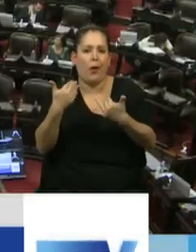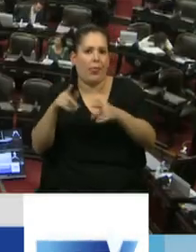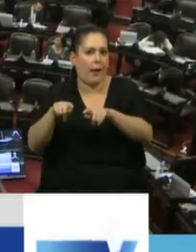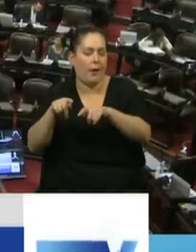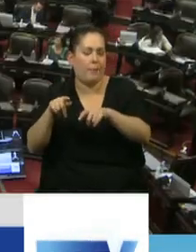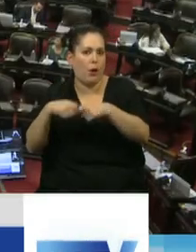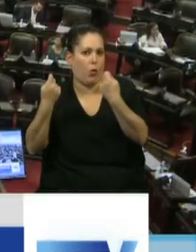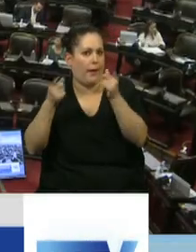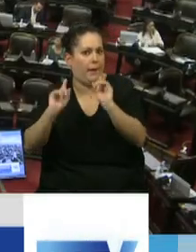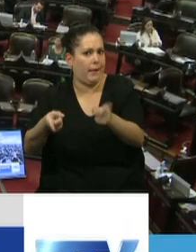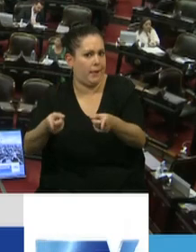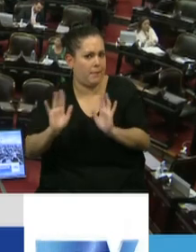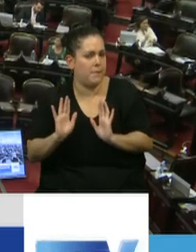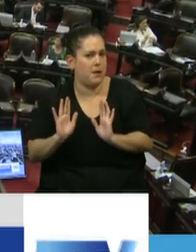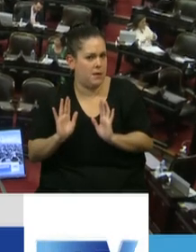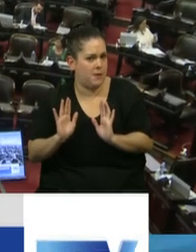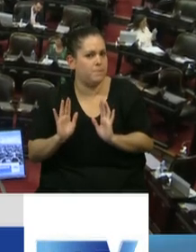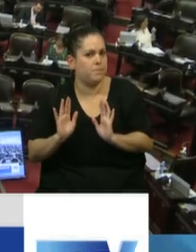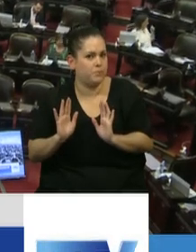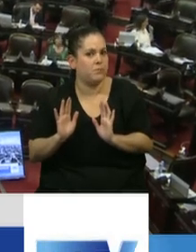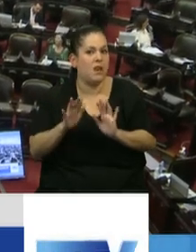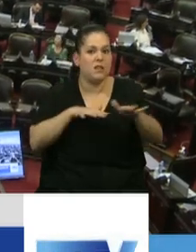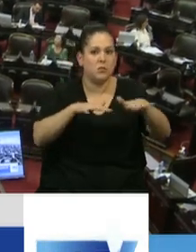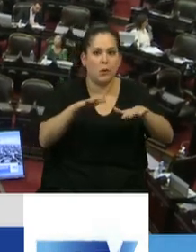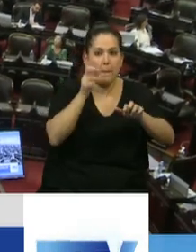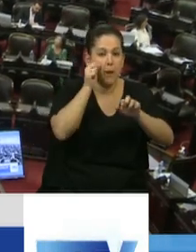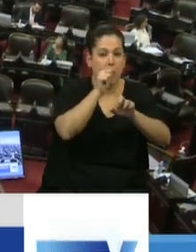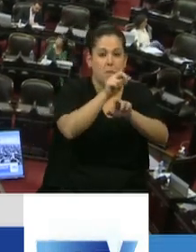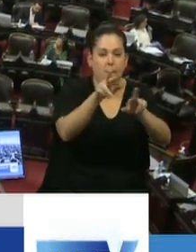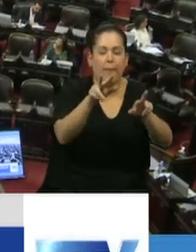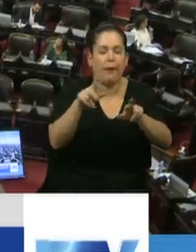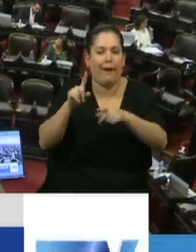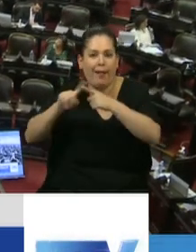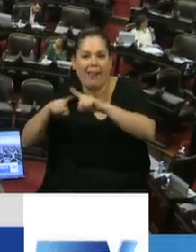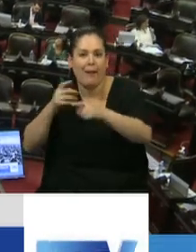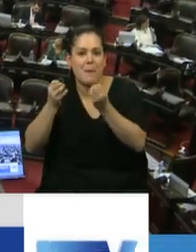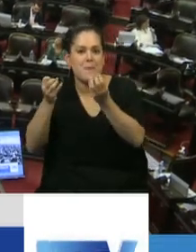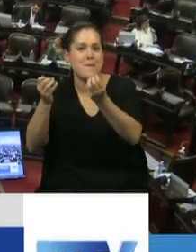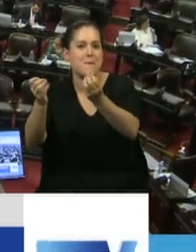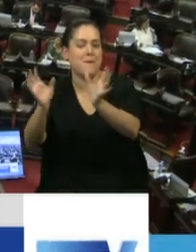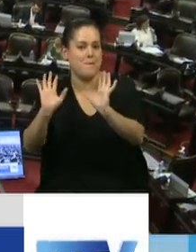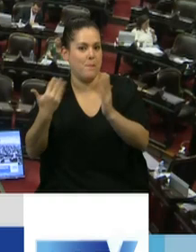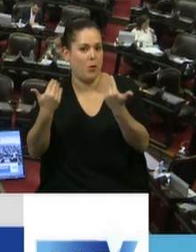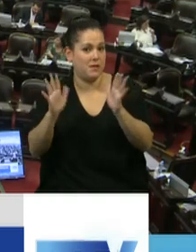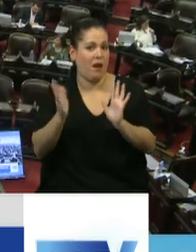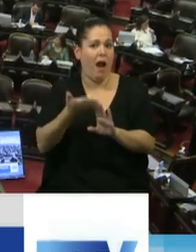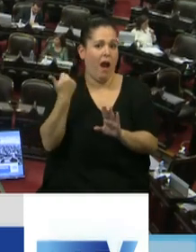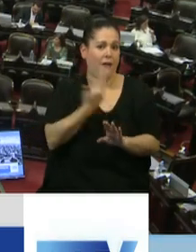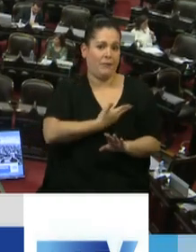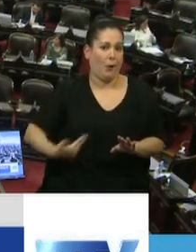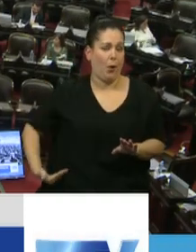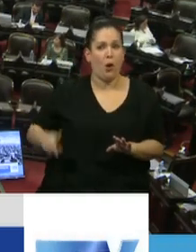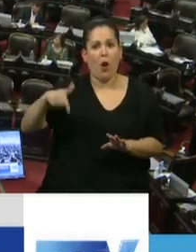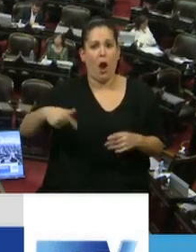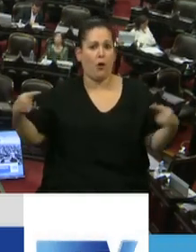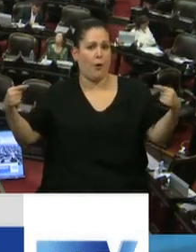Y como dice ese dicho, cuando peor, mejor. Ni cuando estuvimos en el gobierno, ni ahora en la oposición,